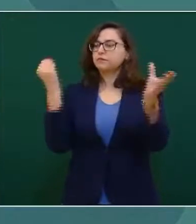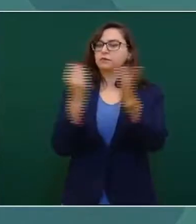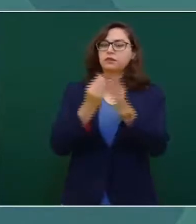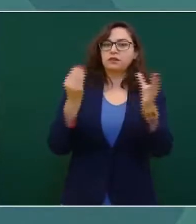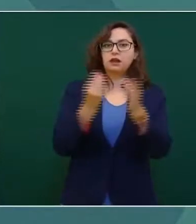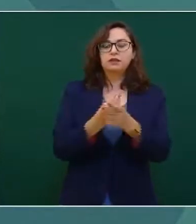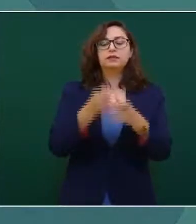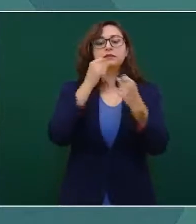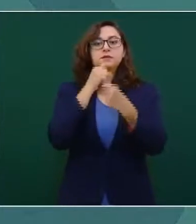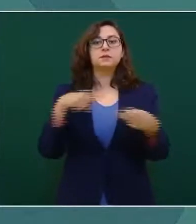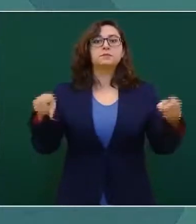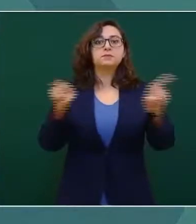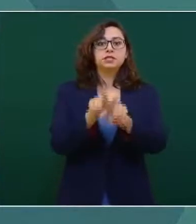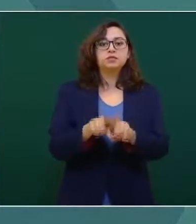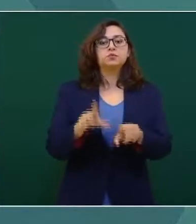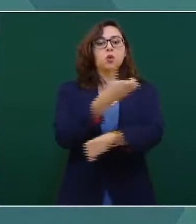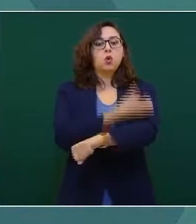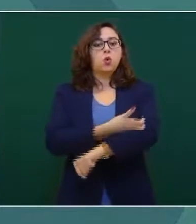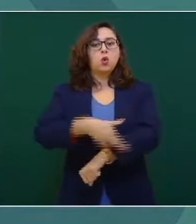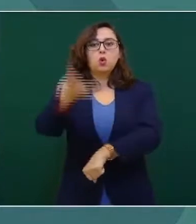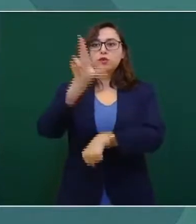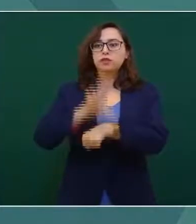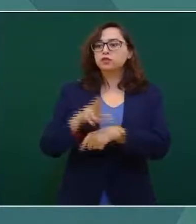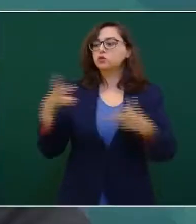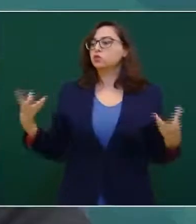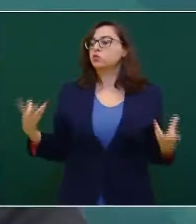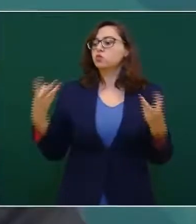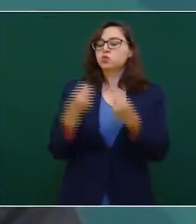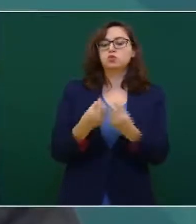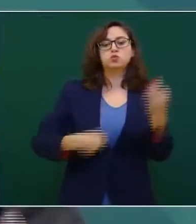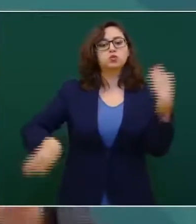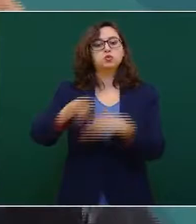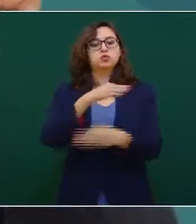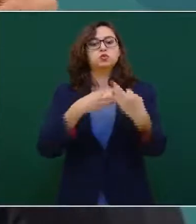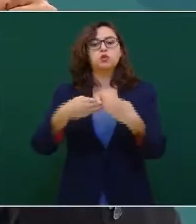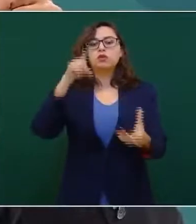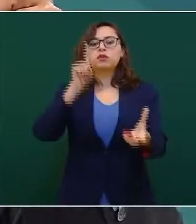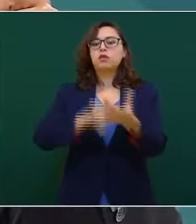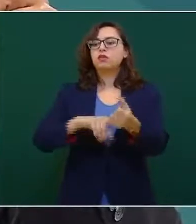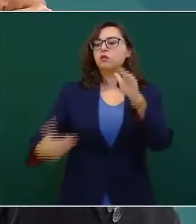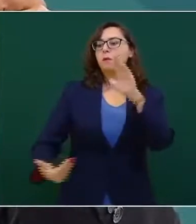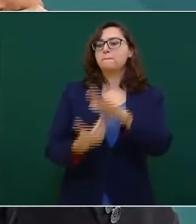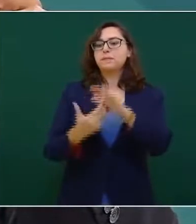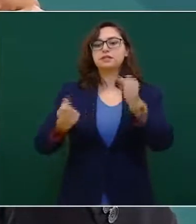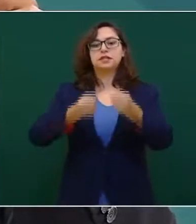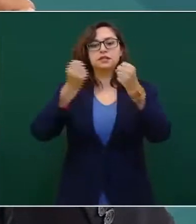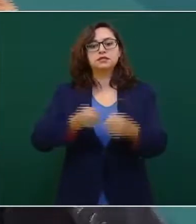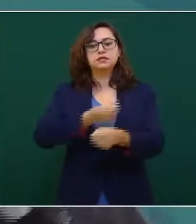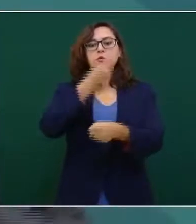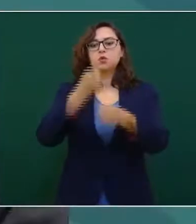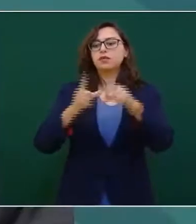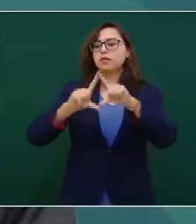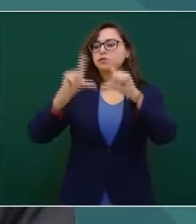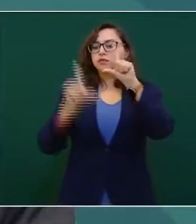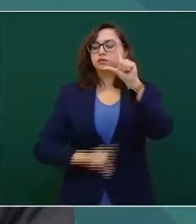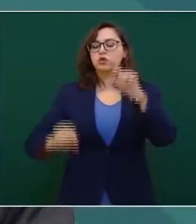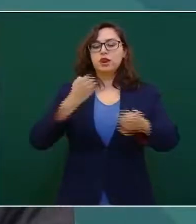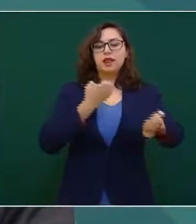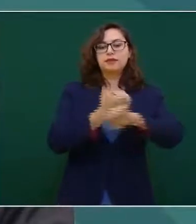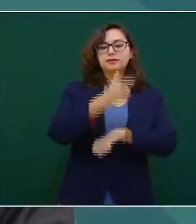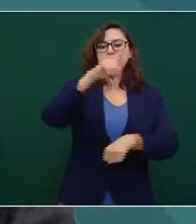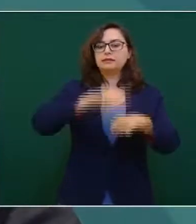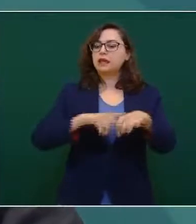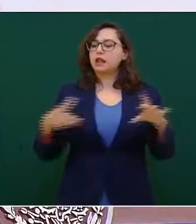coordinación estructurada desde la Mesa de Seguridad Nacional y la estatal.